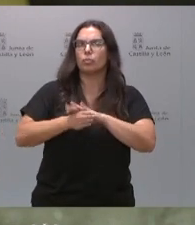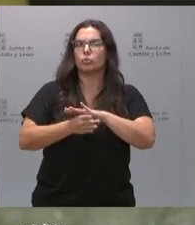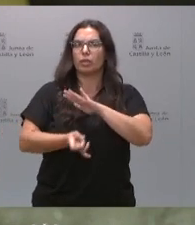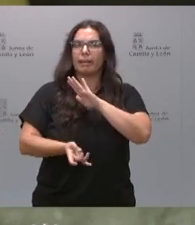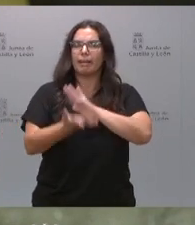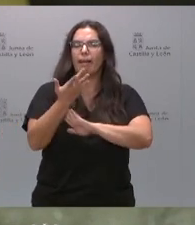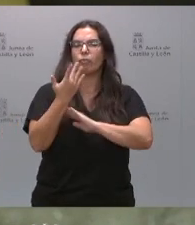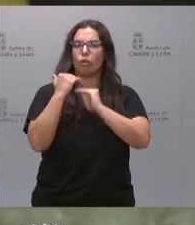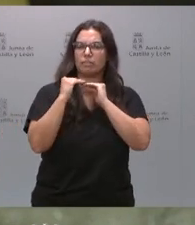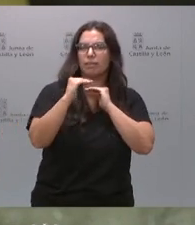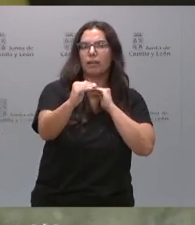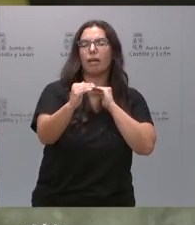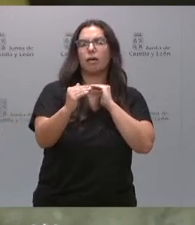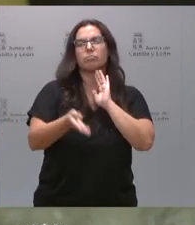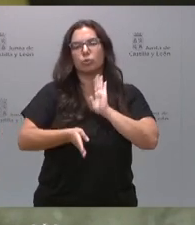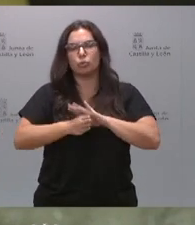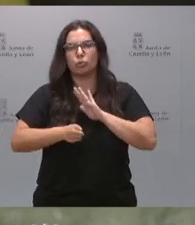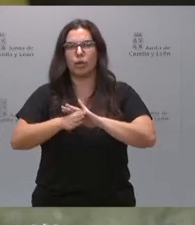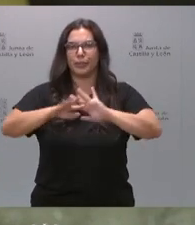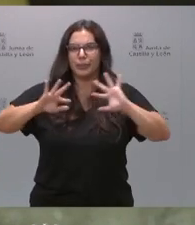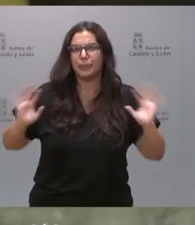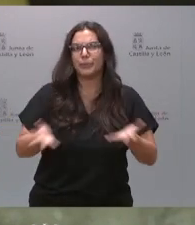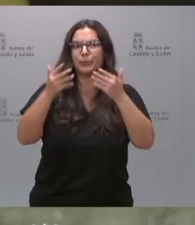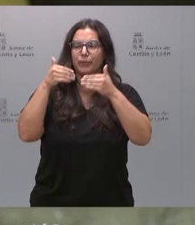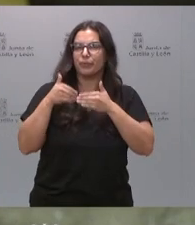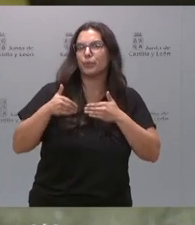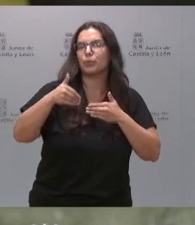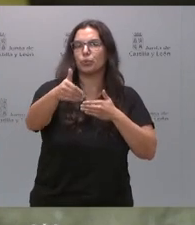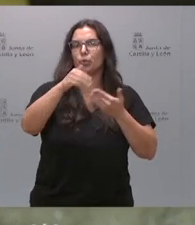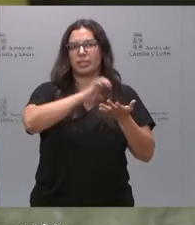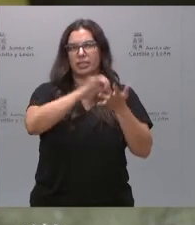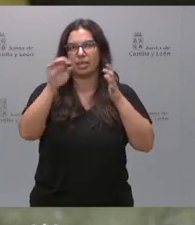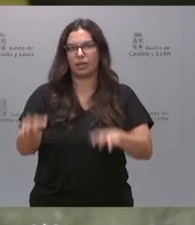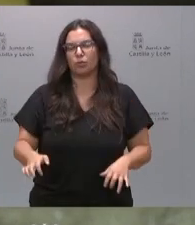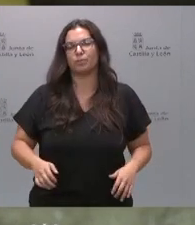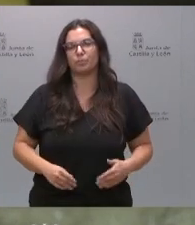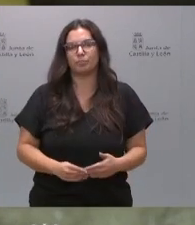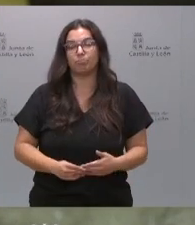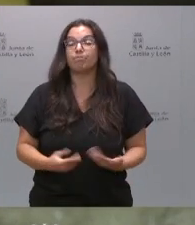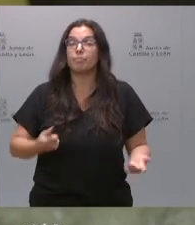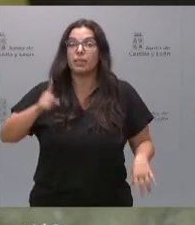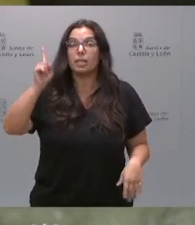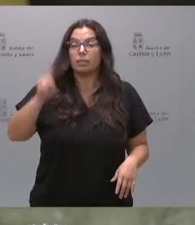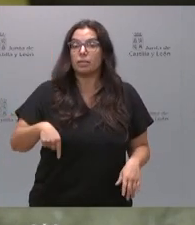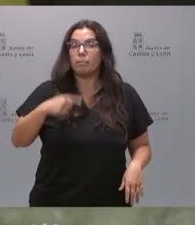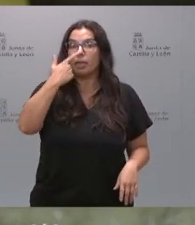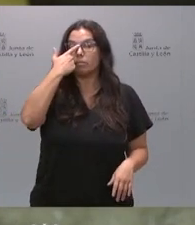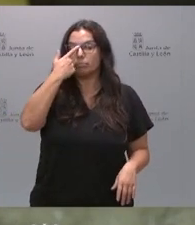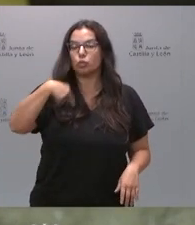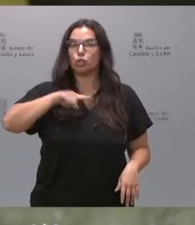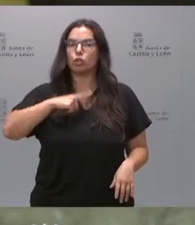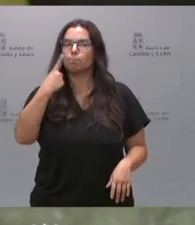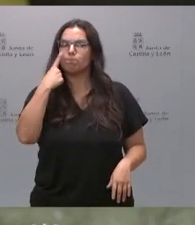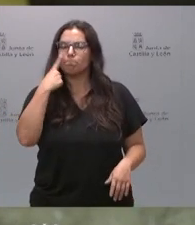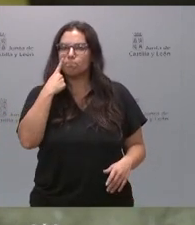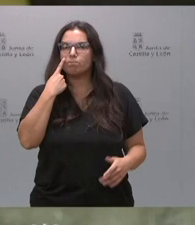estabilidad y vamos a seguir impulsando el futuro en Castilla y León. Pero también estamos muy pendientes de